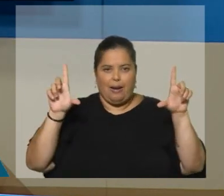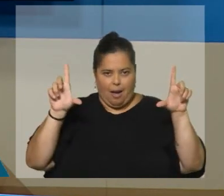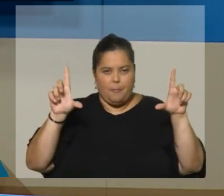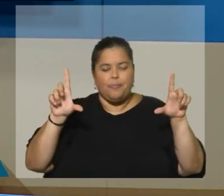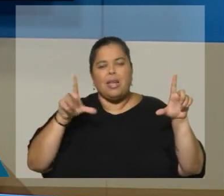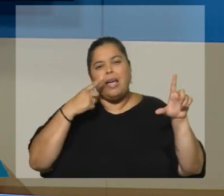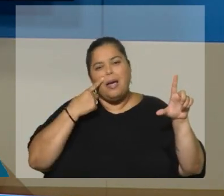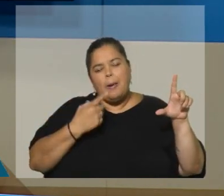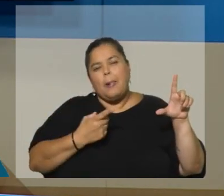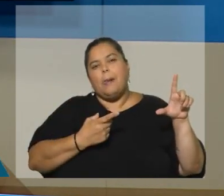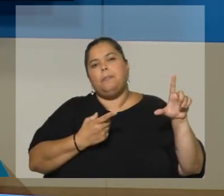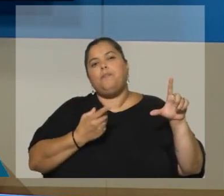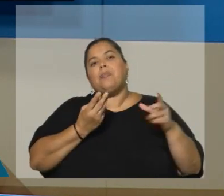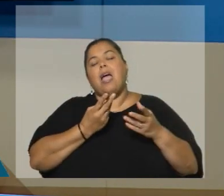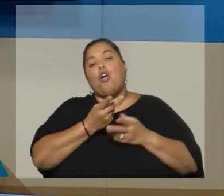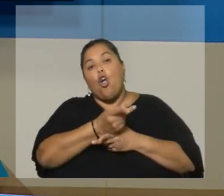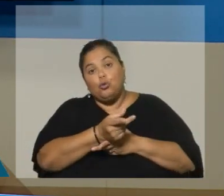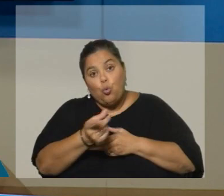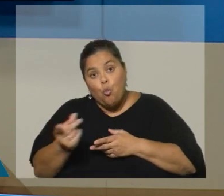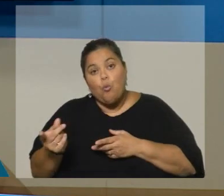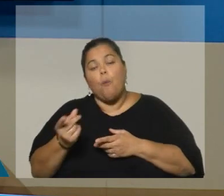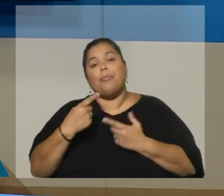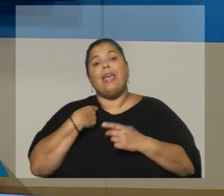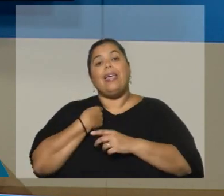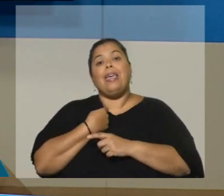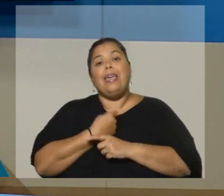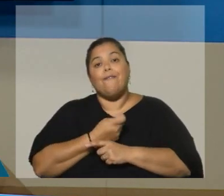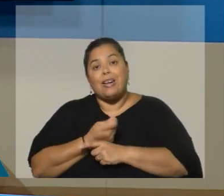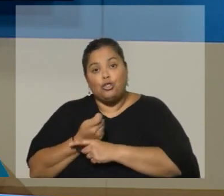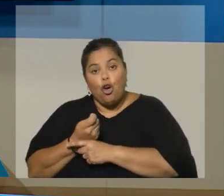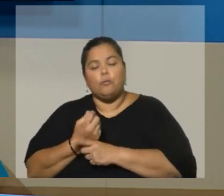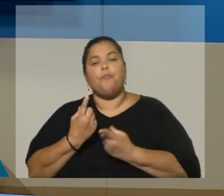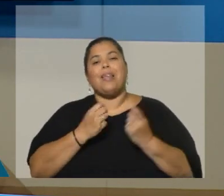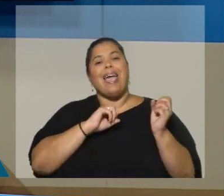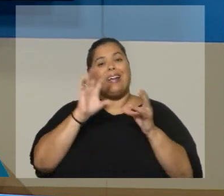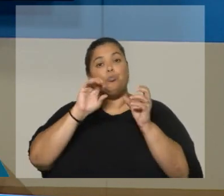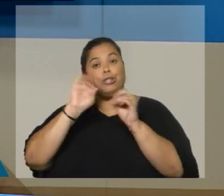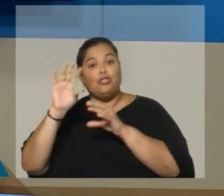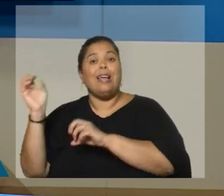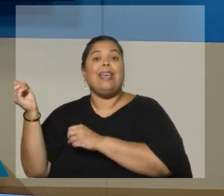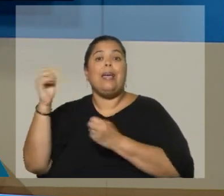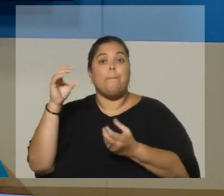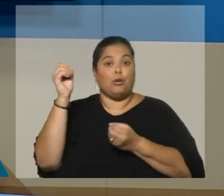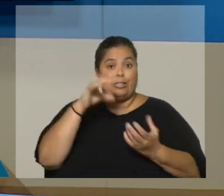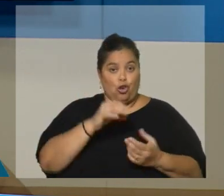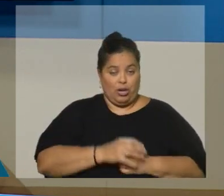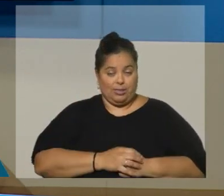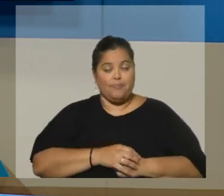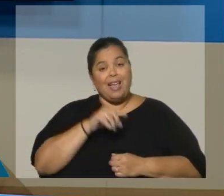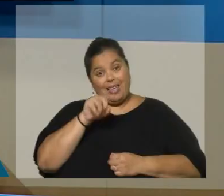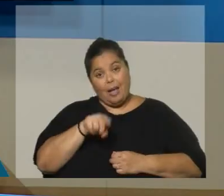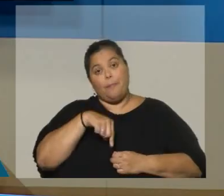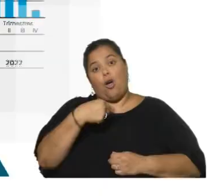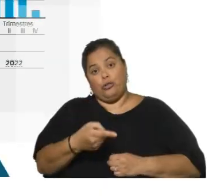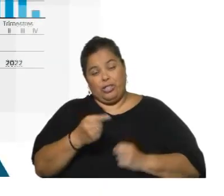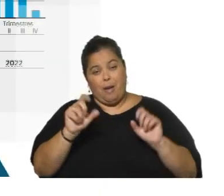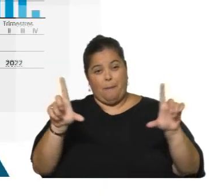acercarnos al consumo, también a la inversión, las exportaciones y las importaciones. Es la placa que sigue ahora y que nos